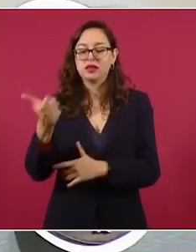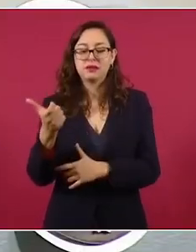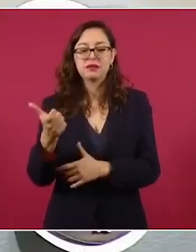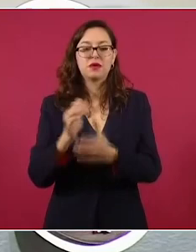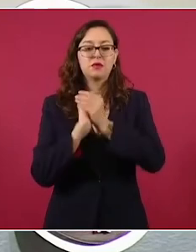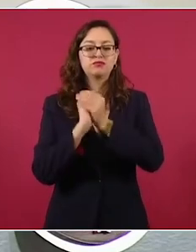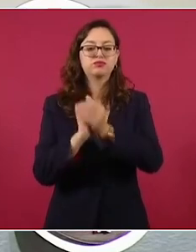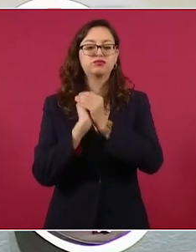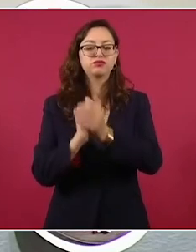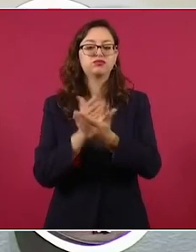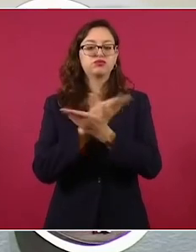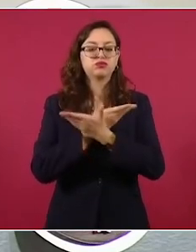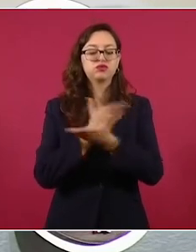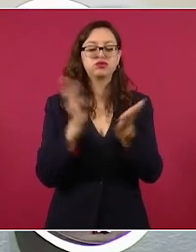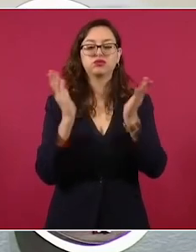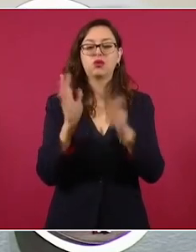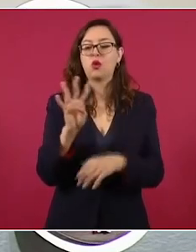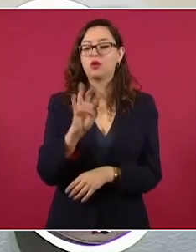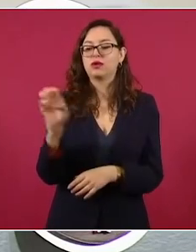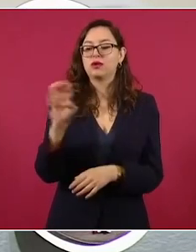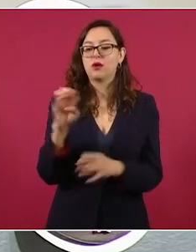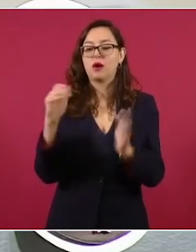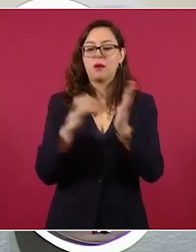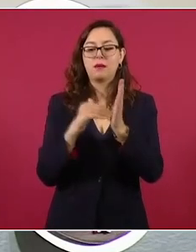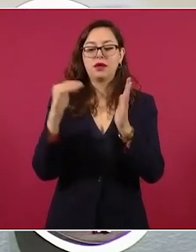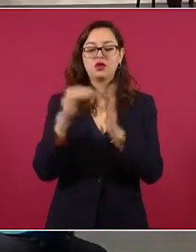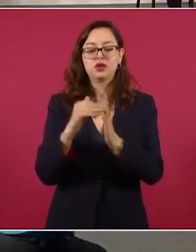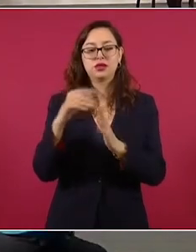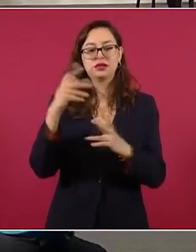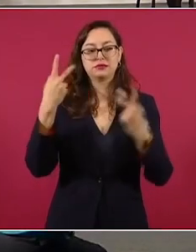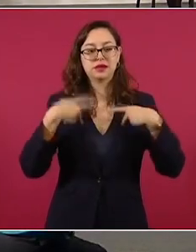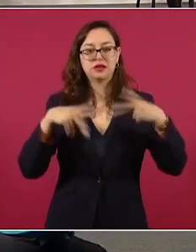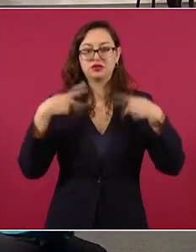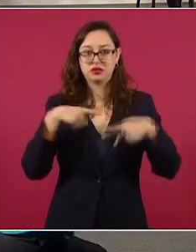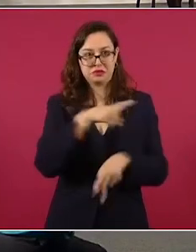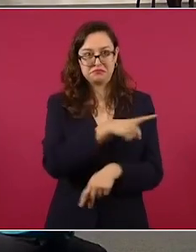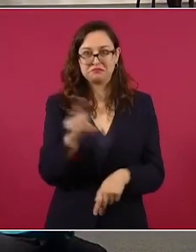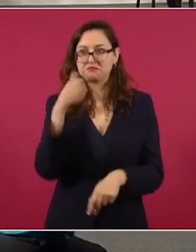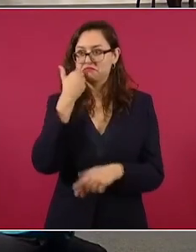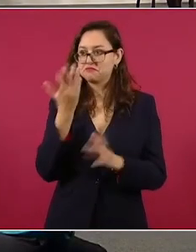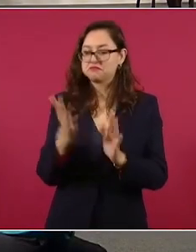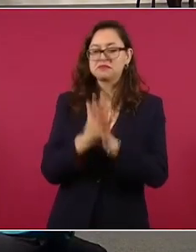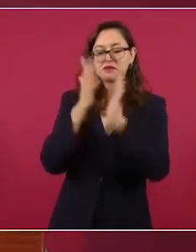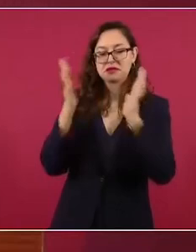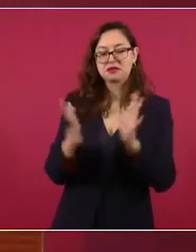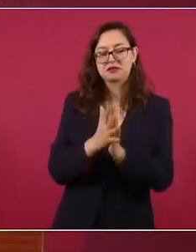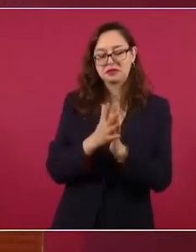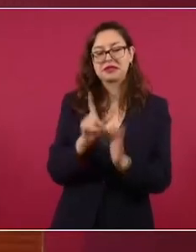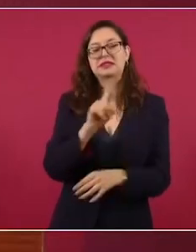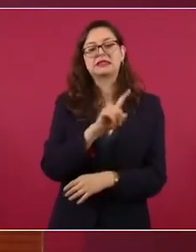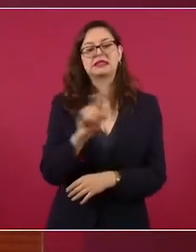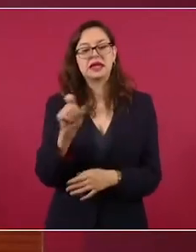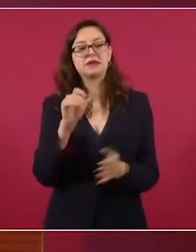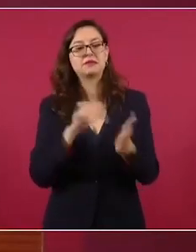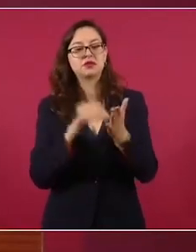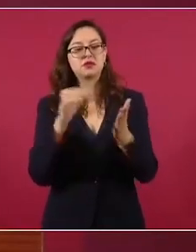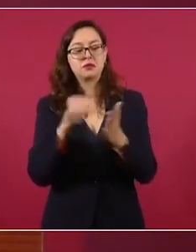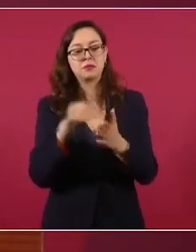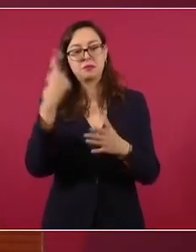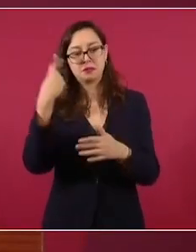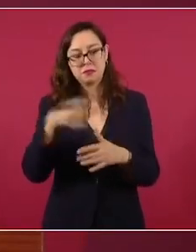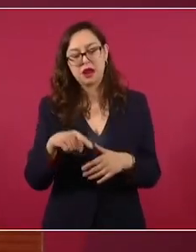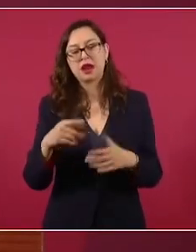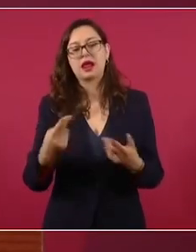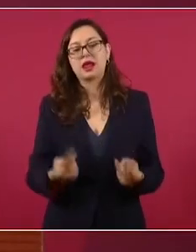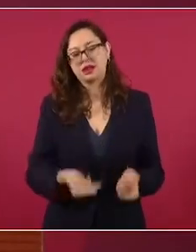año se repartirán 400 millones para los consumidores que participen en el Buen Fin y 100 millones para los comercios